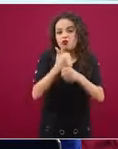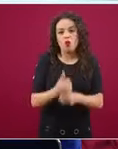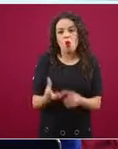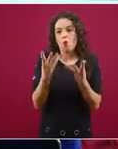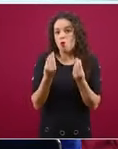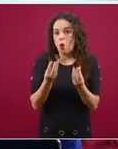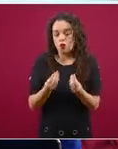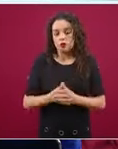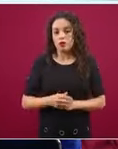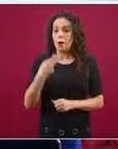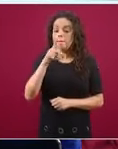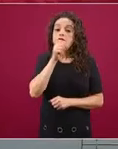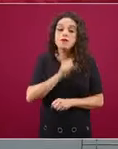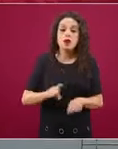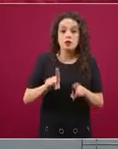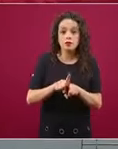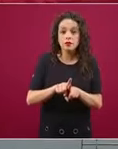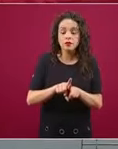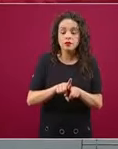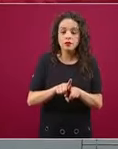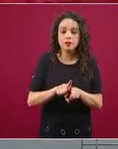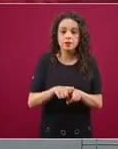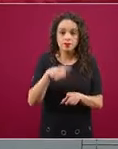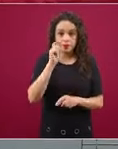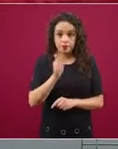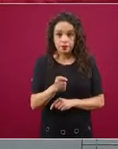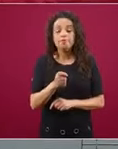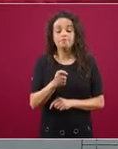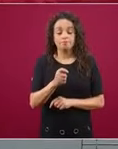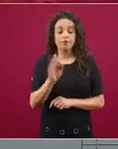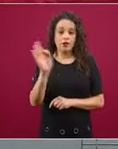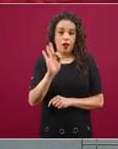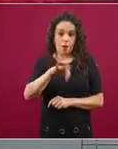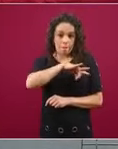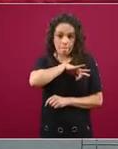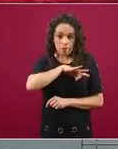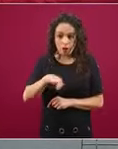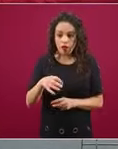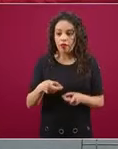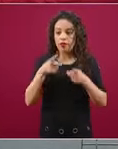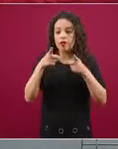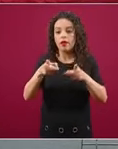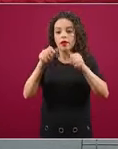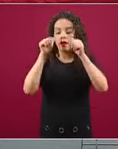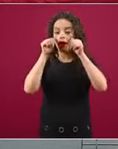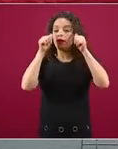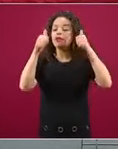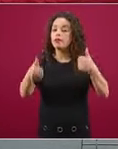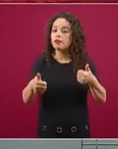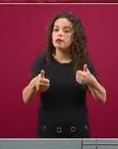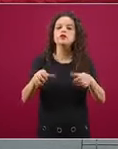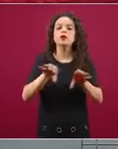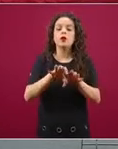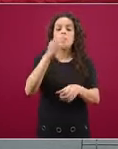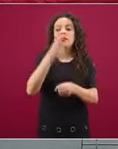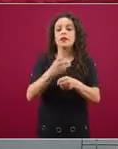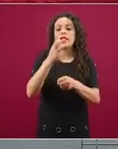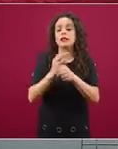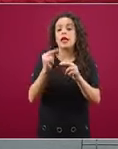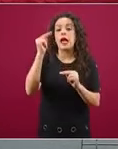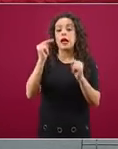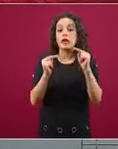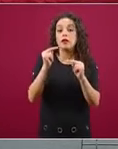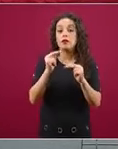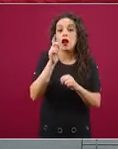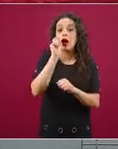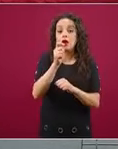Pero también trabajamos la posibilidad de atender en tercer nivel el alojamiento y la